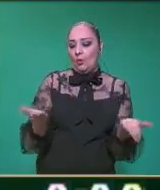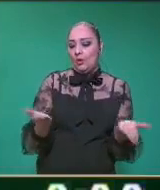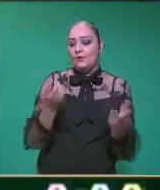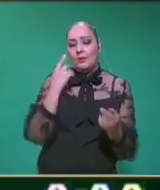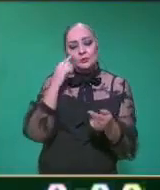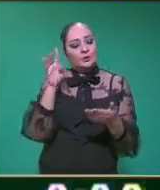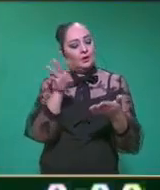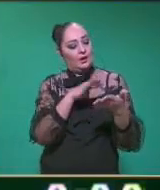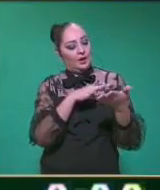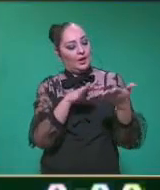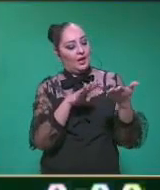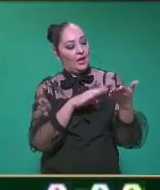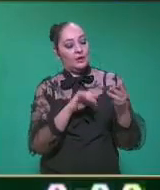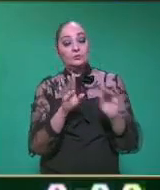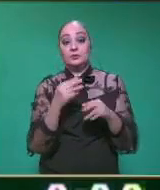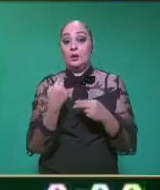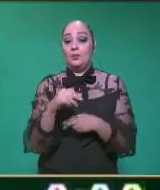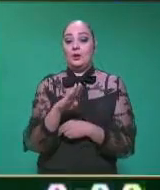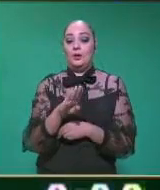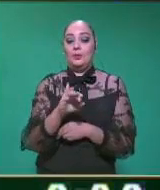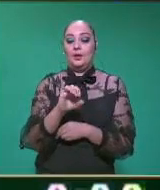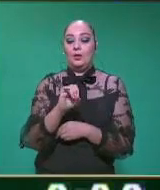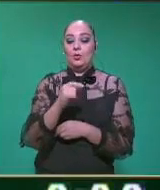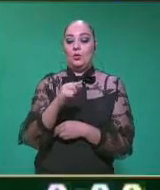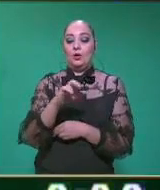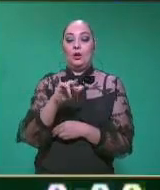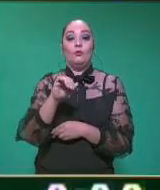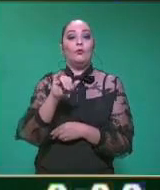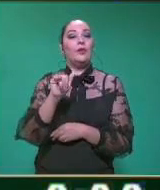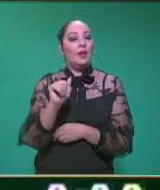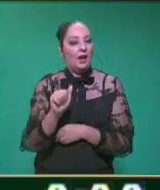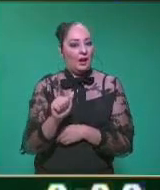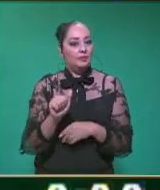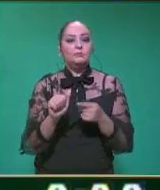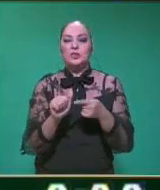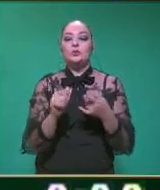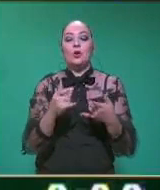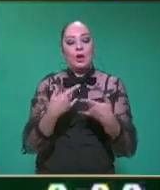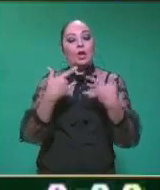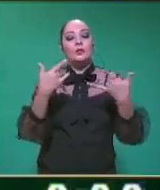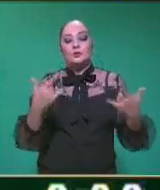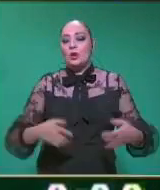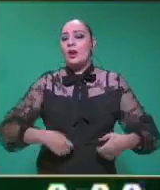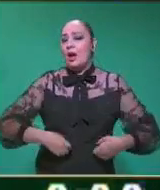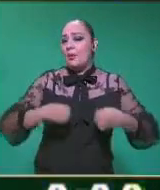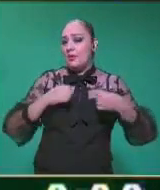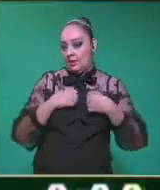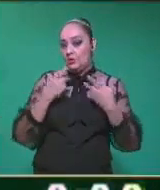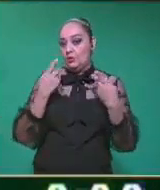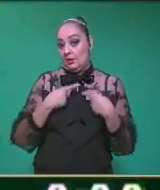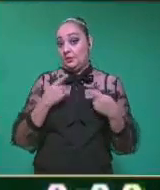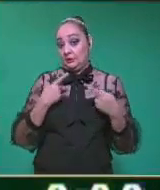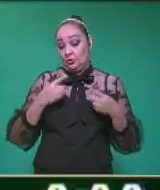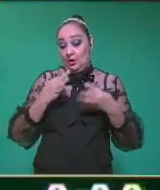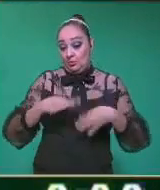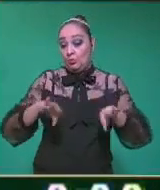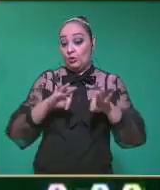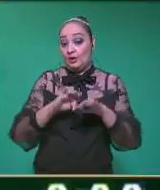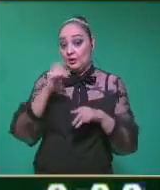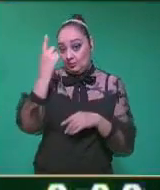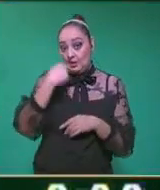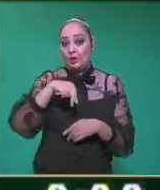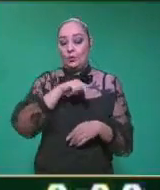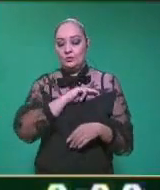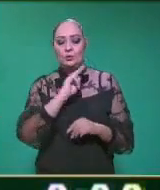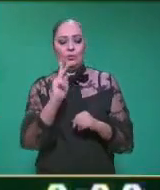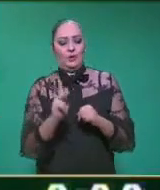de una biografía que es de un personaje muy importante en la historia de nuestro país. Yo creo que los niños sí